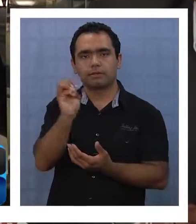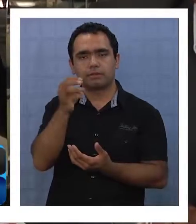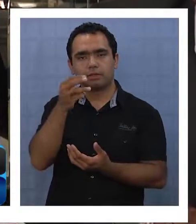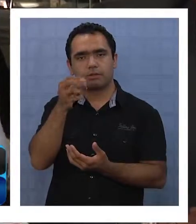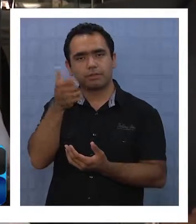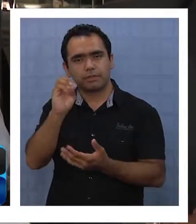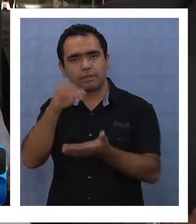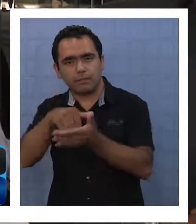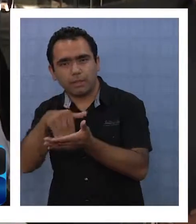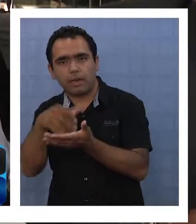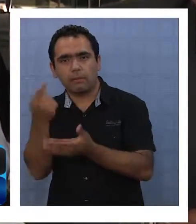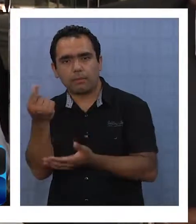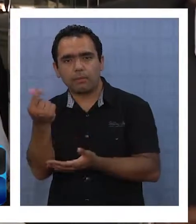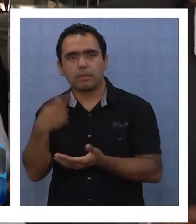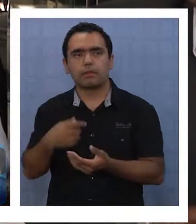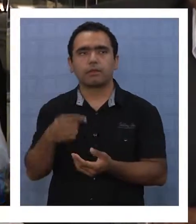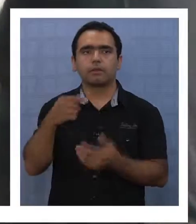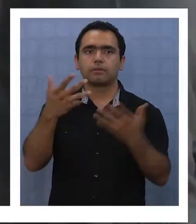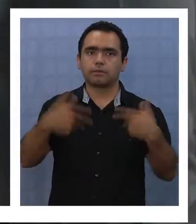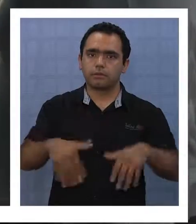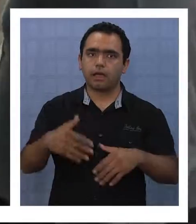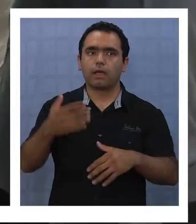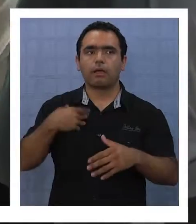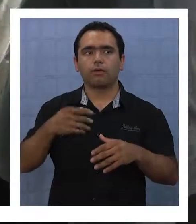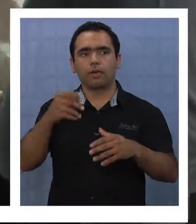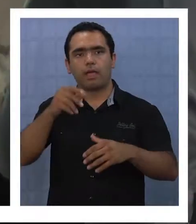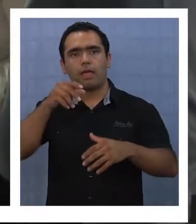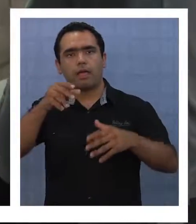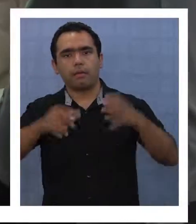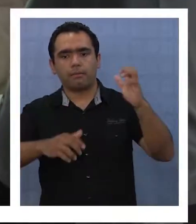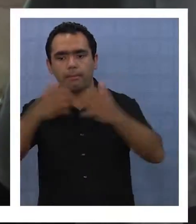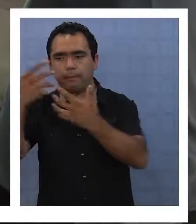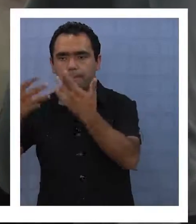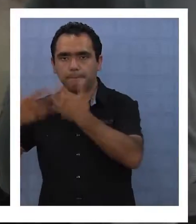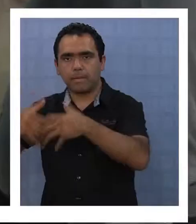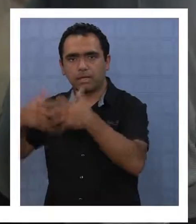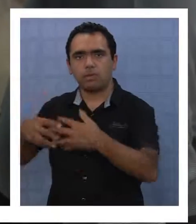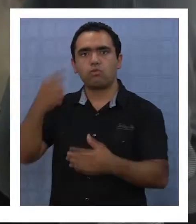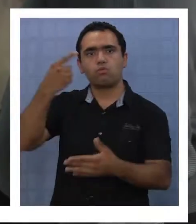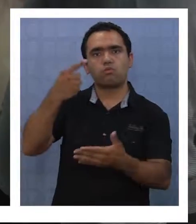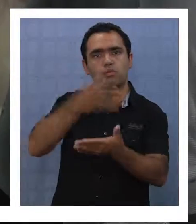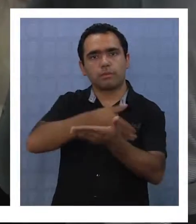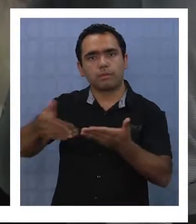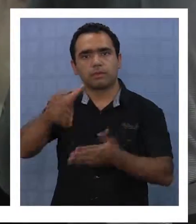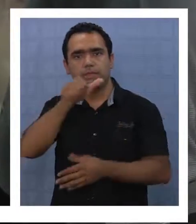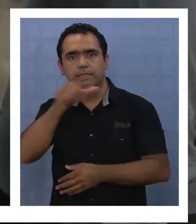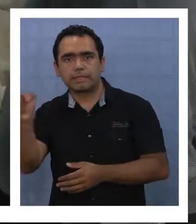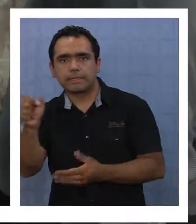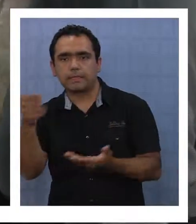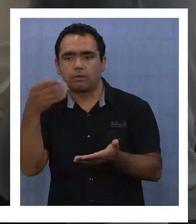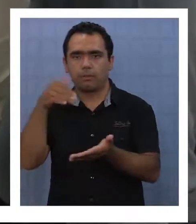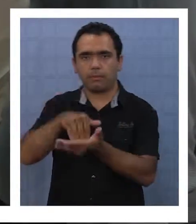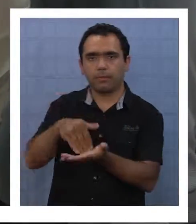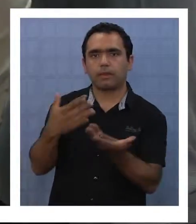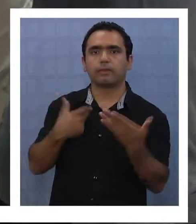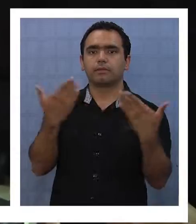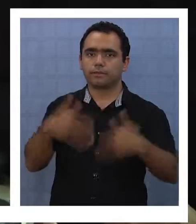de una máquina que cuesta 1.600.000. Una inversión 10 veces más grande, que nos deja de ser importante para nosotros que somos pequeños.